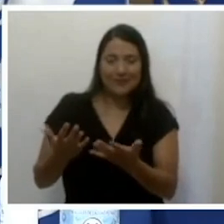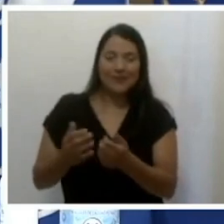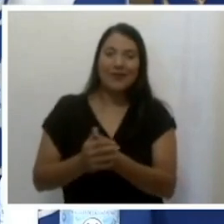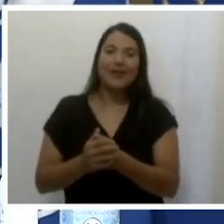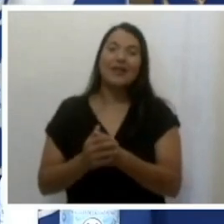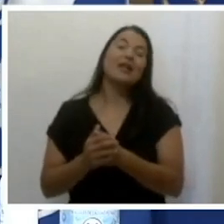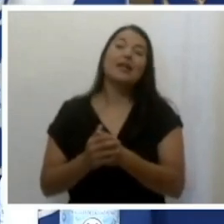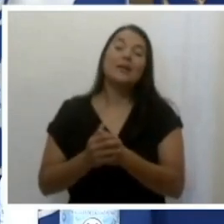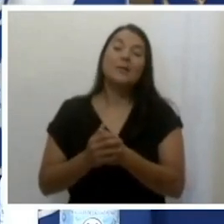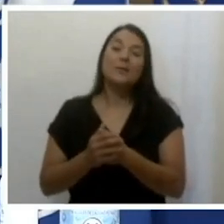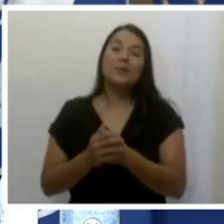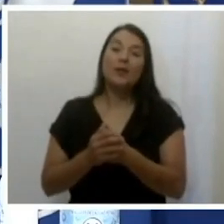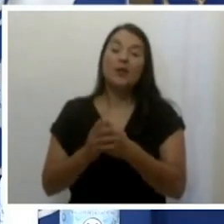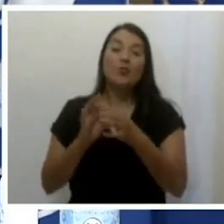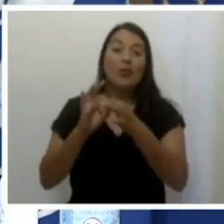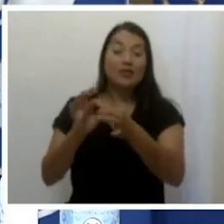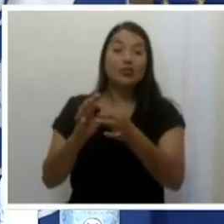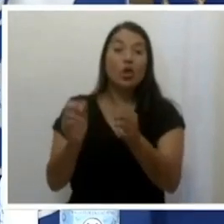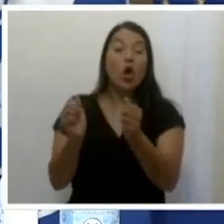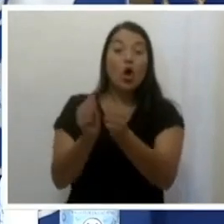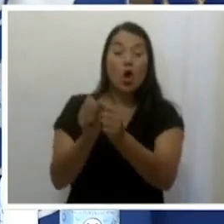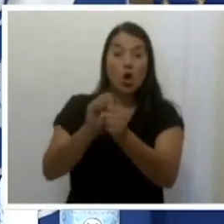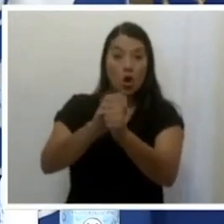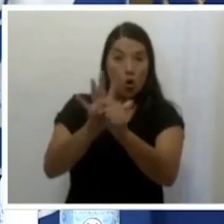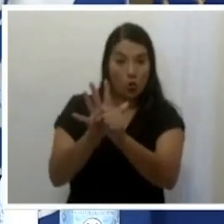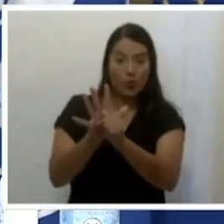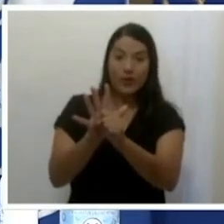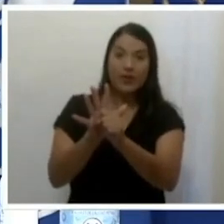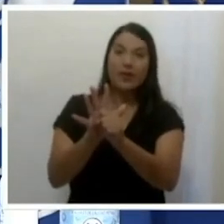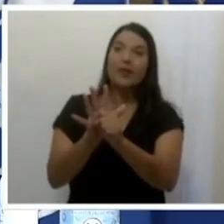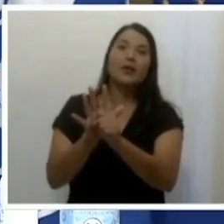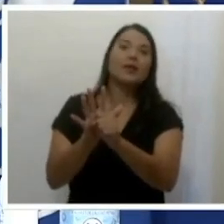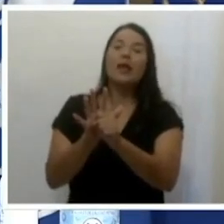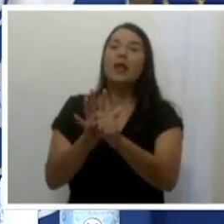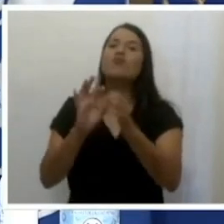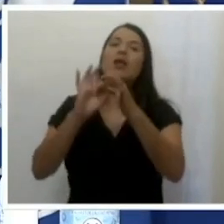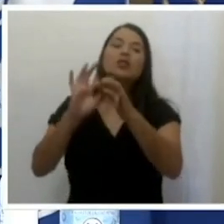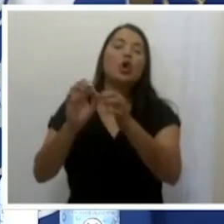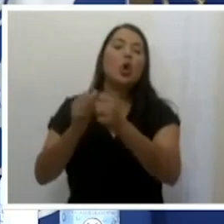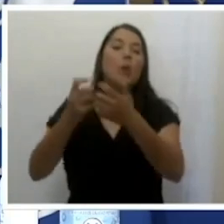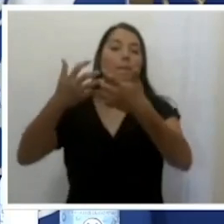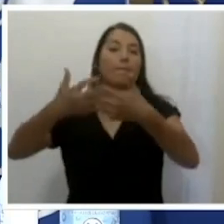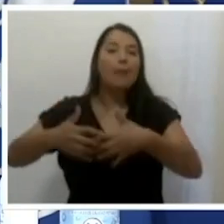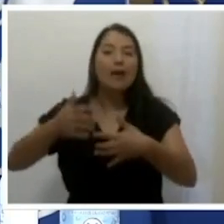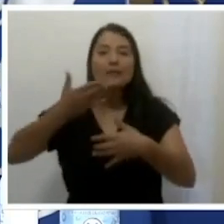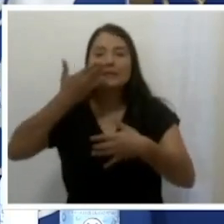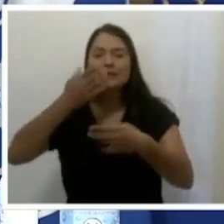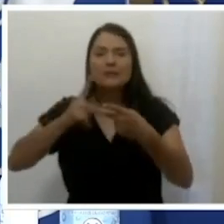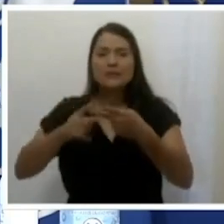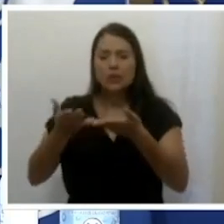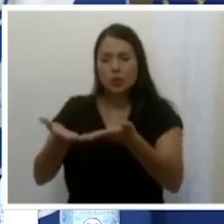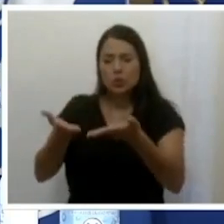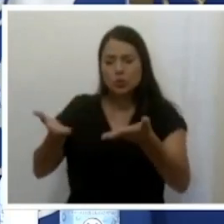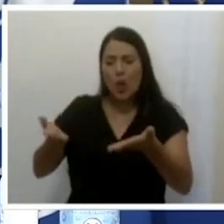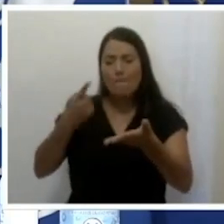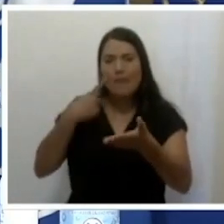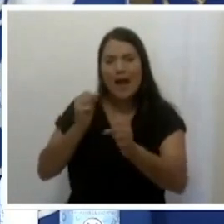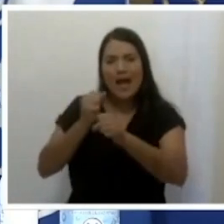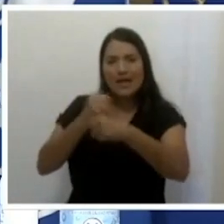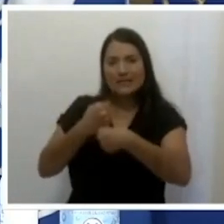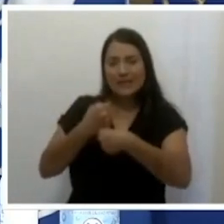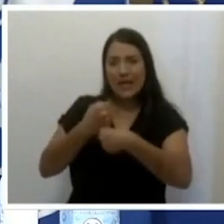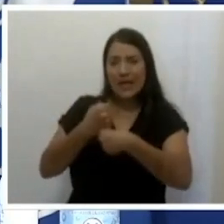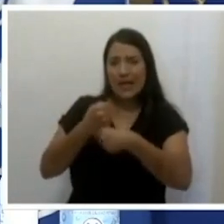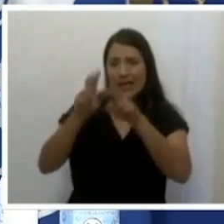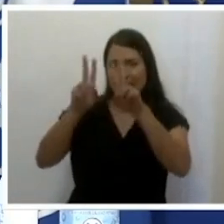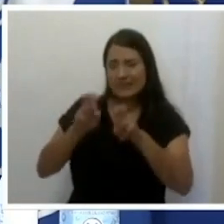que estamos viendo en todo lo que tiene que ver con COVID, desde los ventiladores, los kits de diagnóstico, el equipo